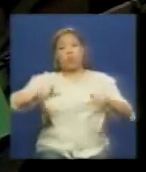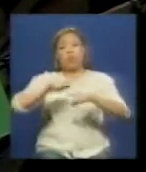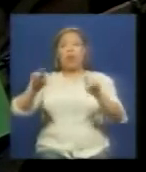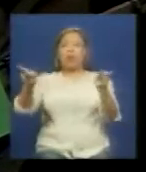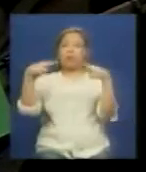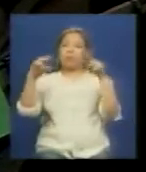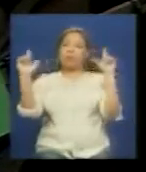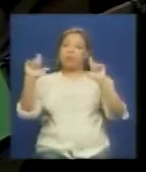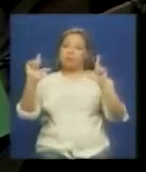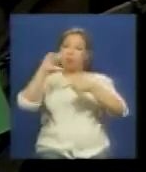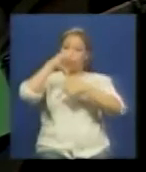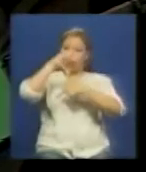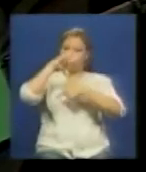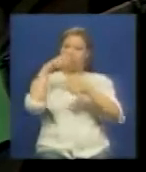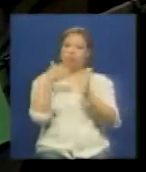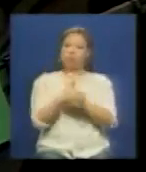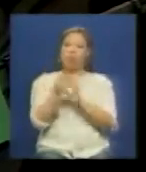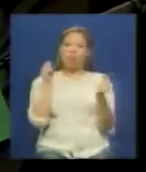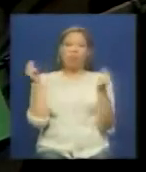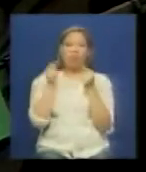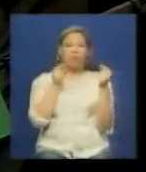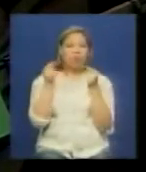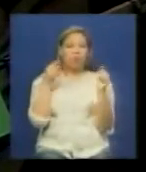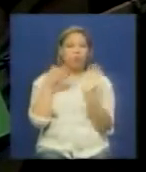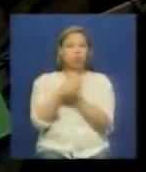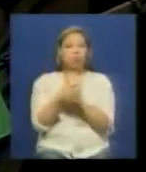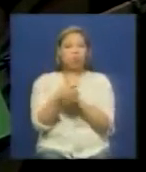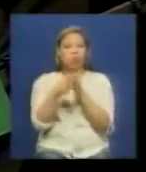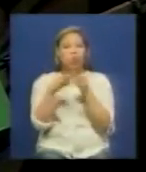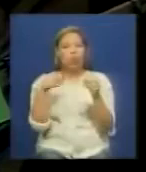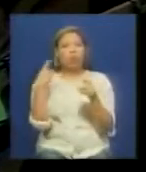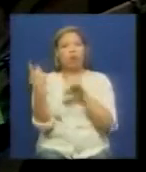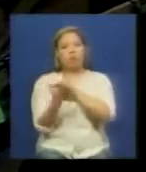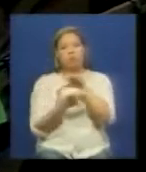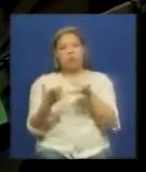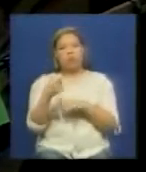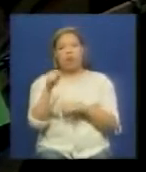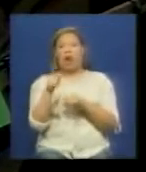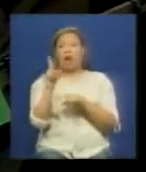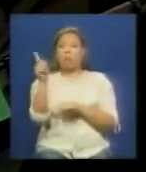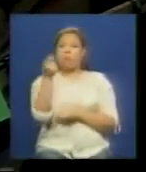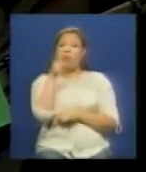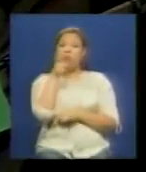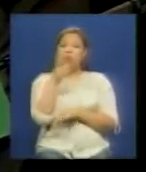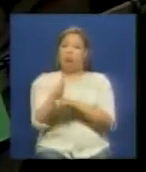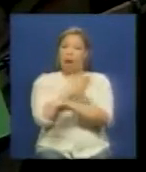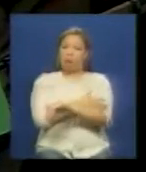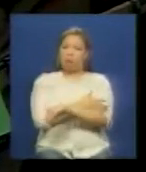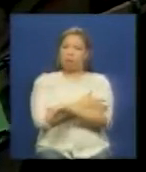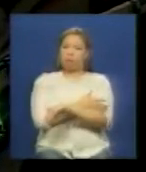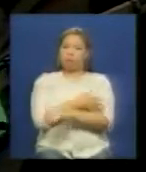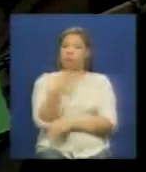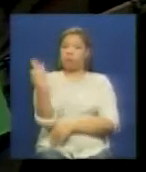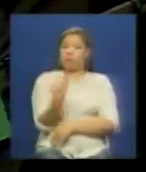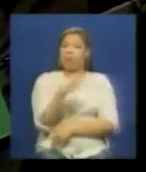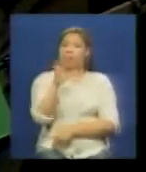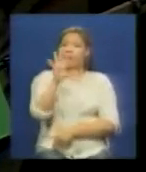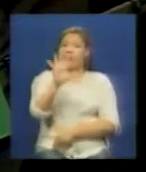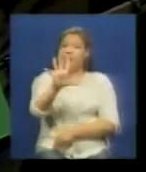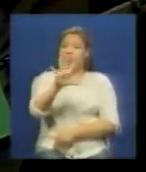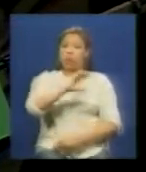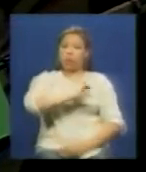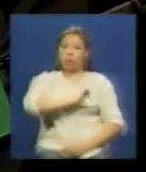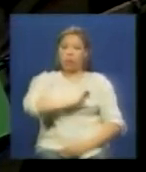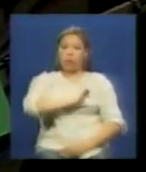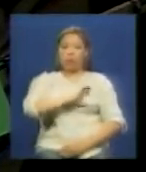Avila TV estamos ahí como que debatiendo un poco acerca de todo lo que ha ocurrido dejamos una pregunta al aire ya es un hecho el 5 de enero se